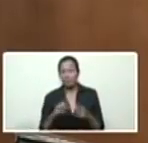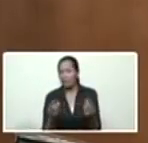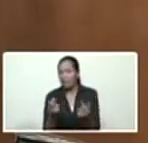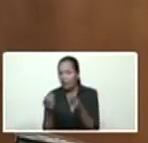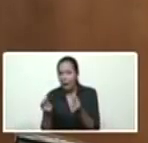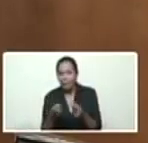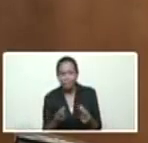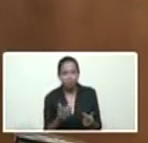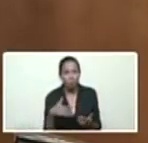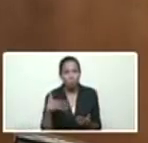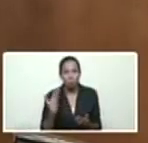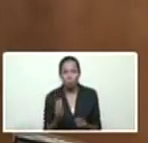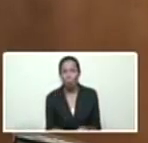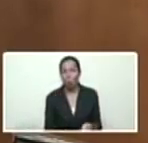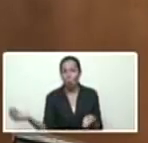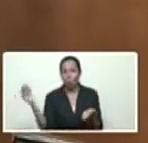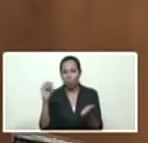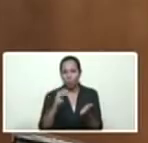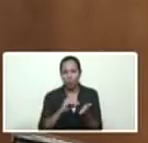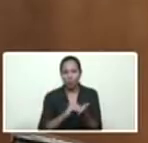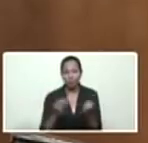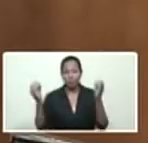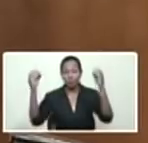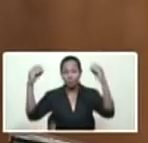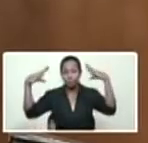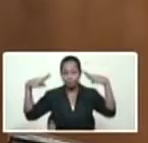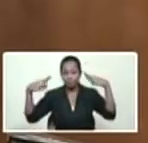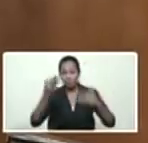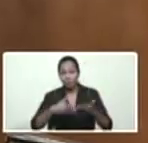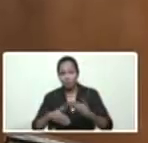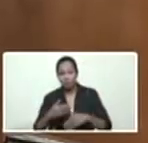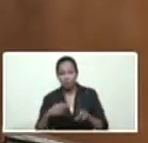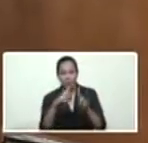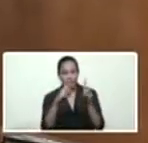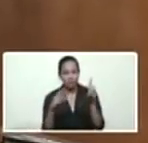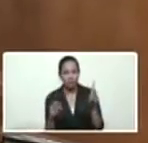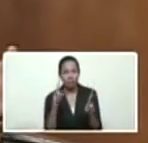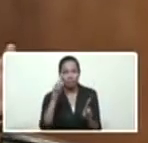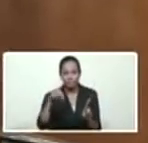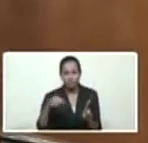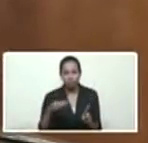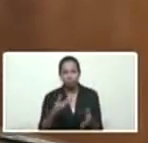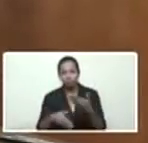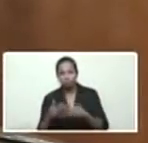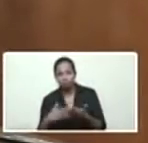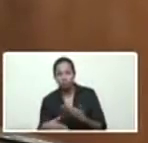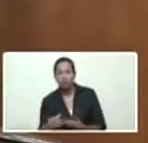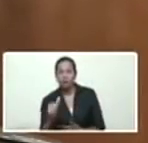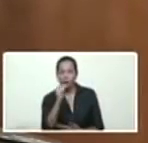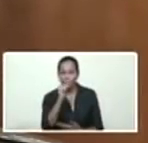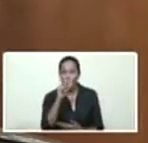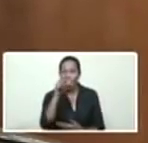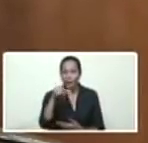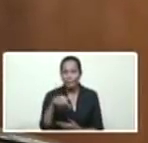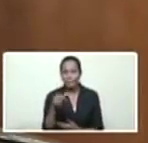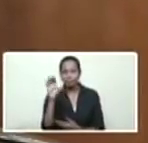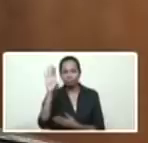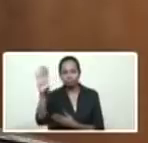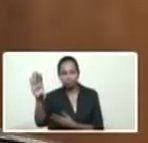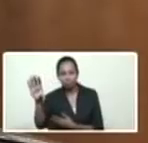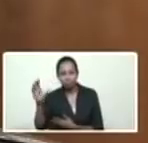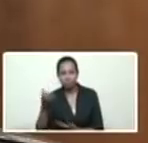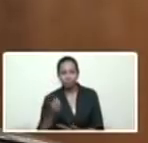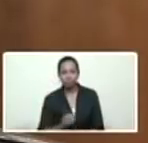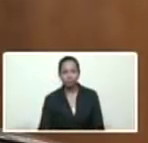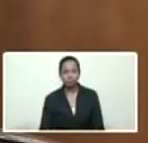llevar el servicio eléctrico, y con el servicio eléctrico, el servicio de agua, a todo el país. A todo el